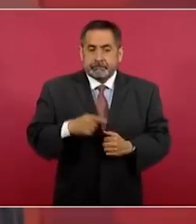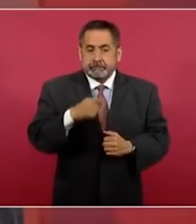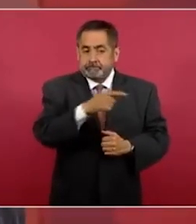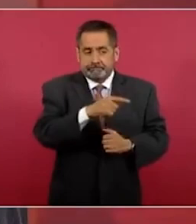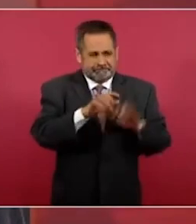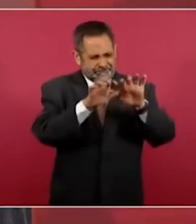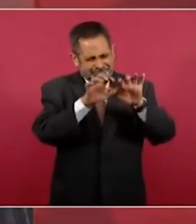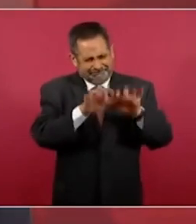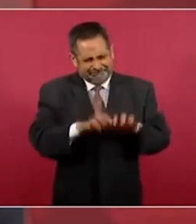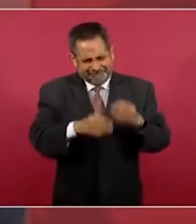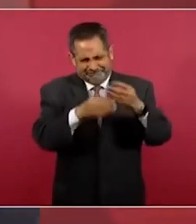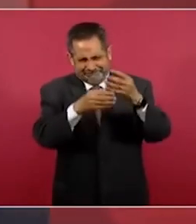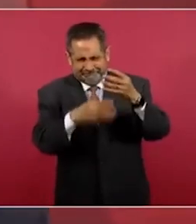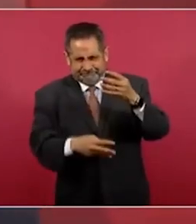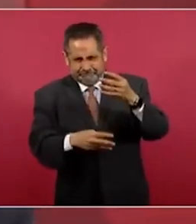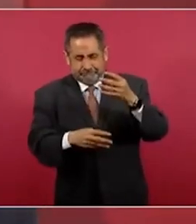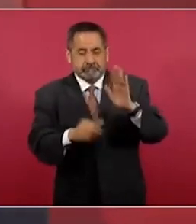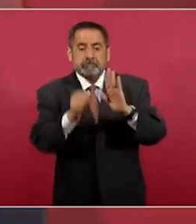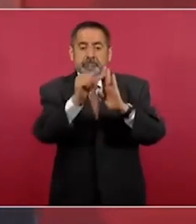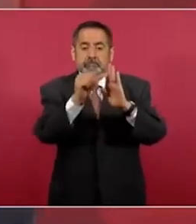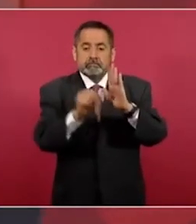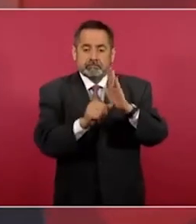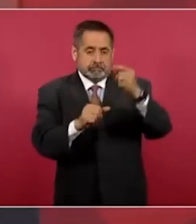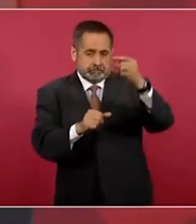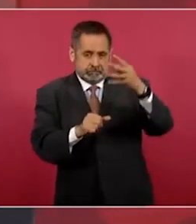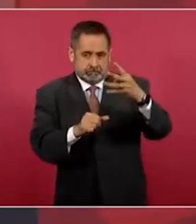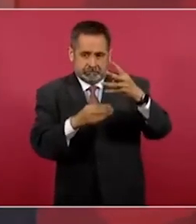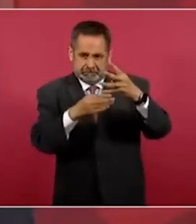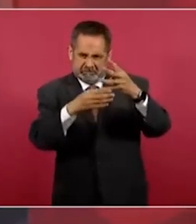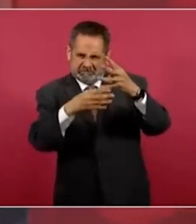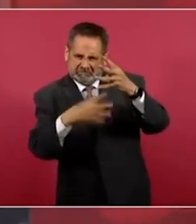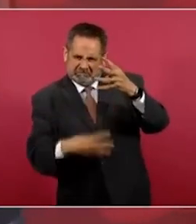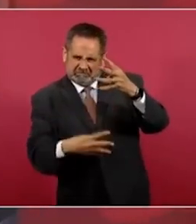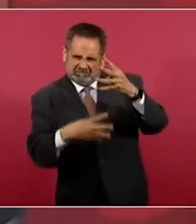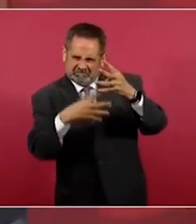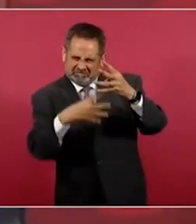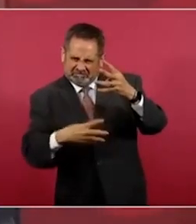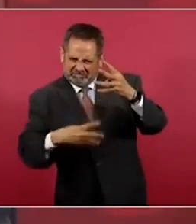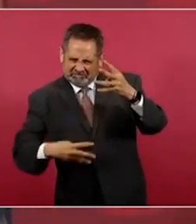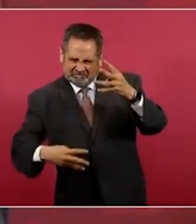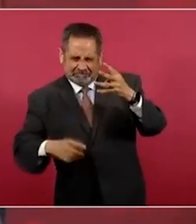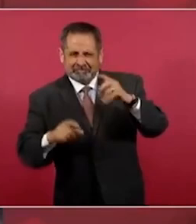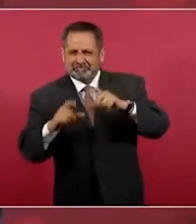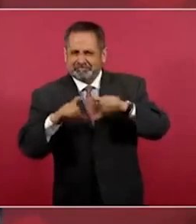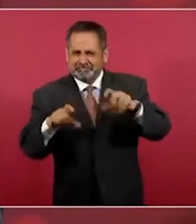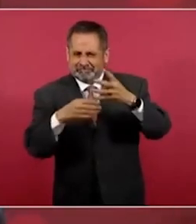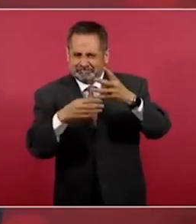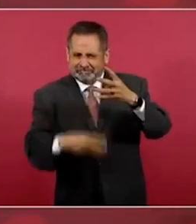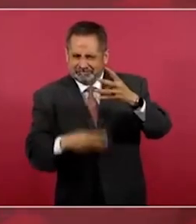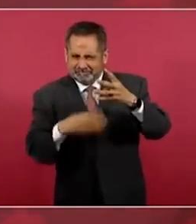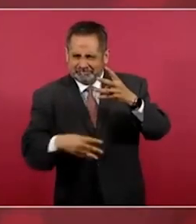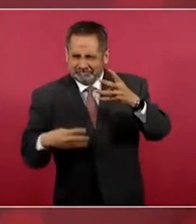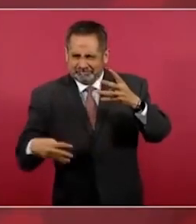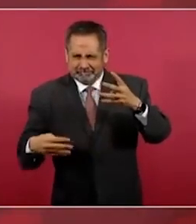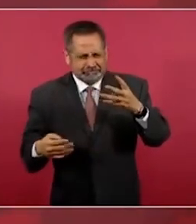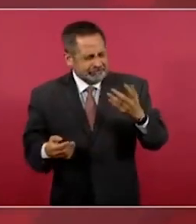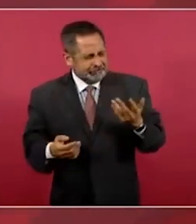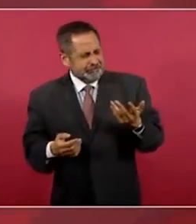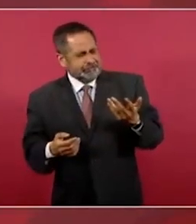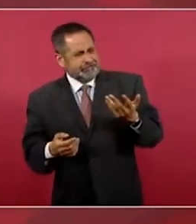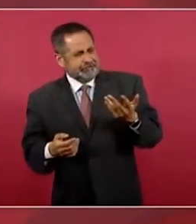en esos transitorios de la Constitución, que lo que